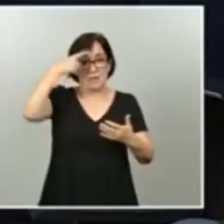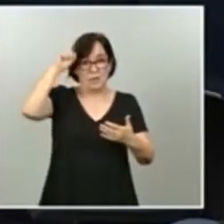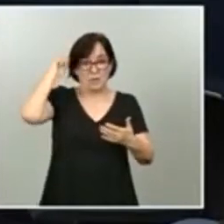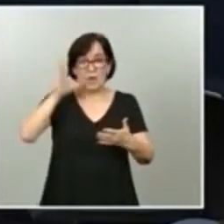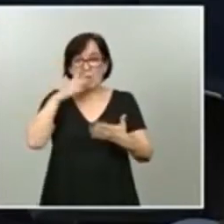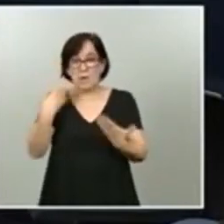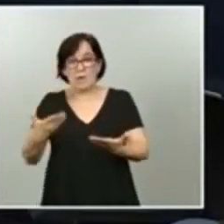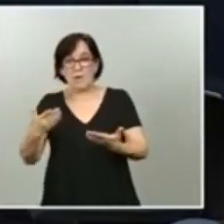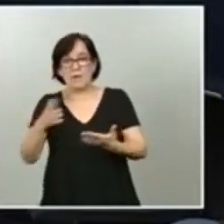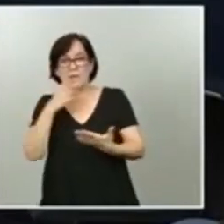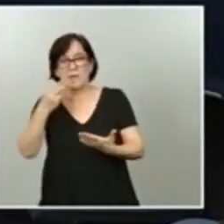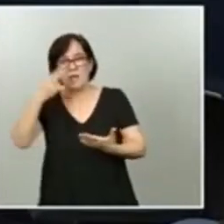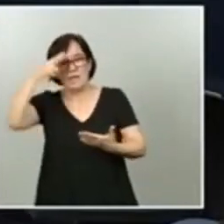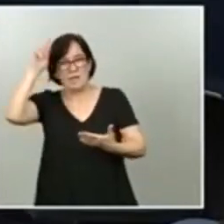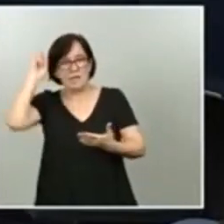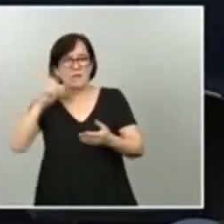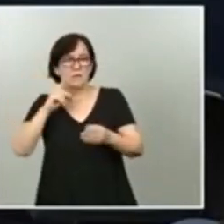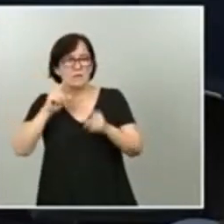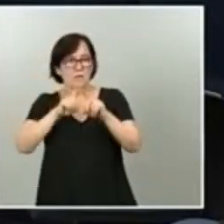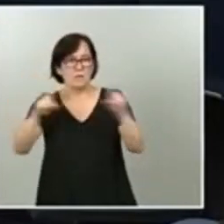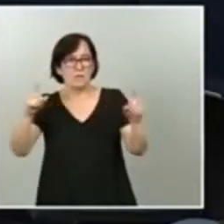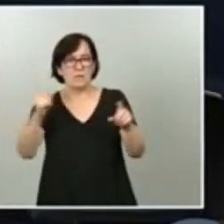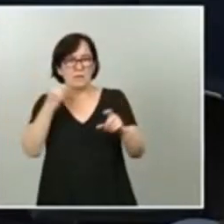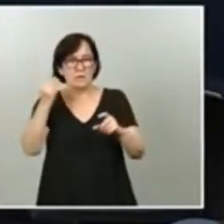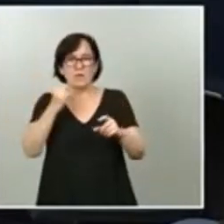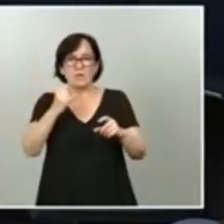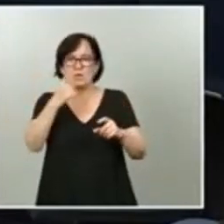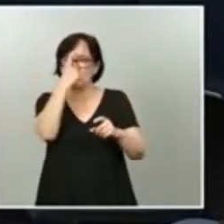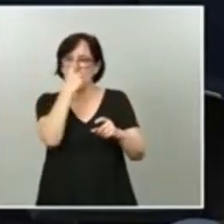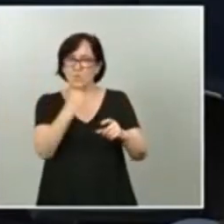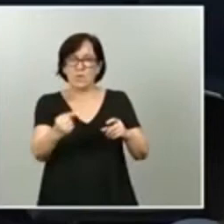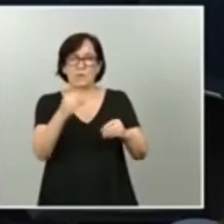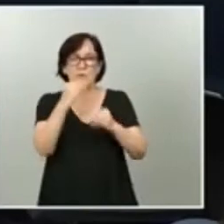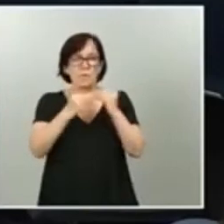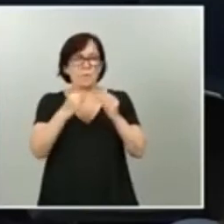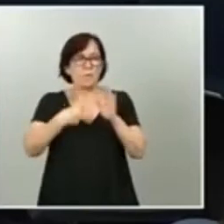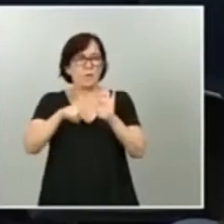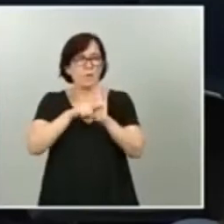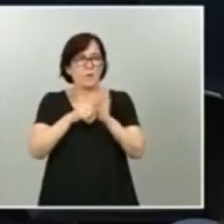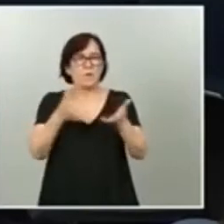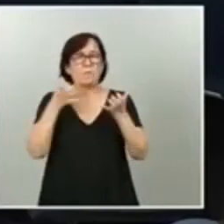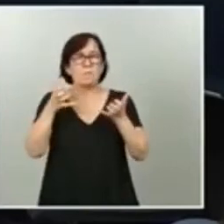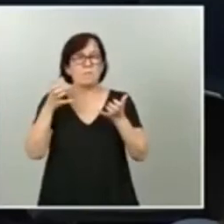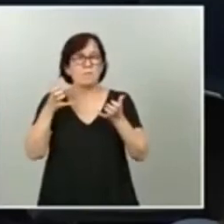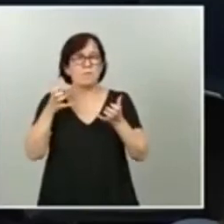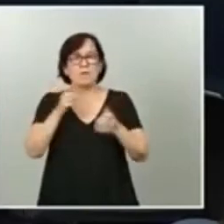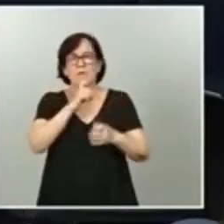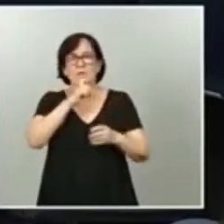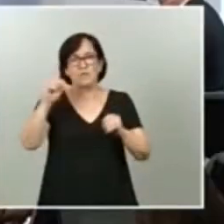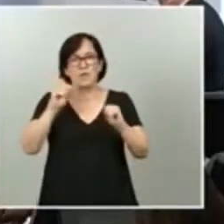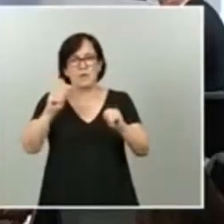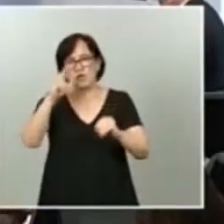parte de su lujosa luna de miel o que figuraba como beneficiario de la fundación de su padre? Gracias.